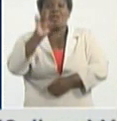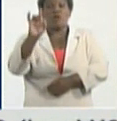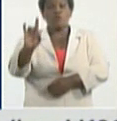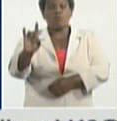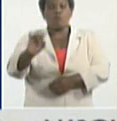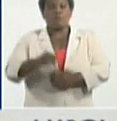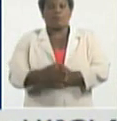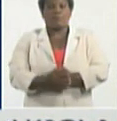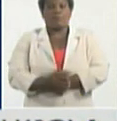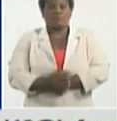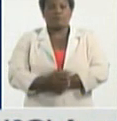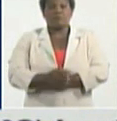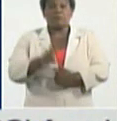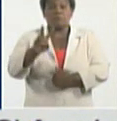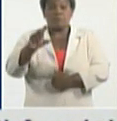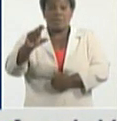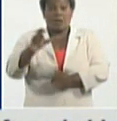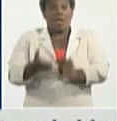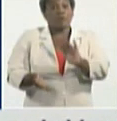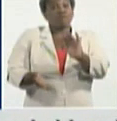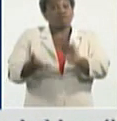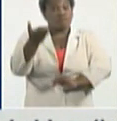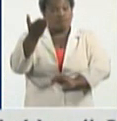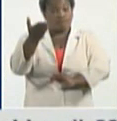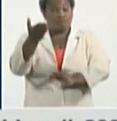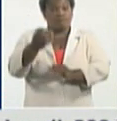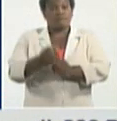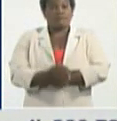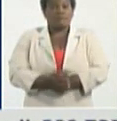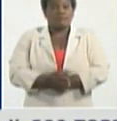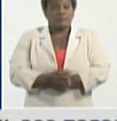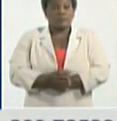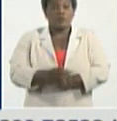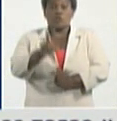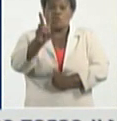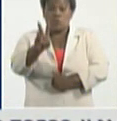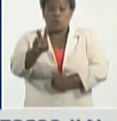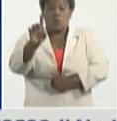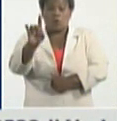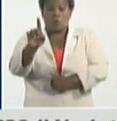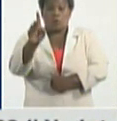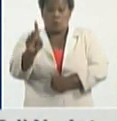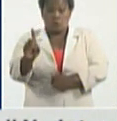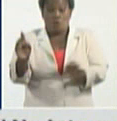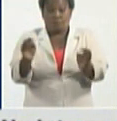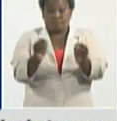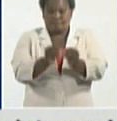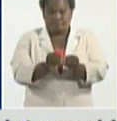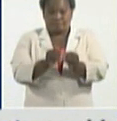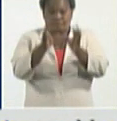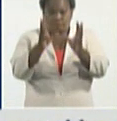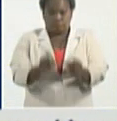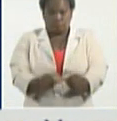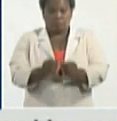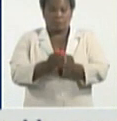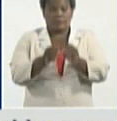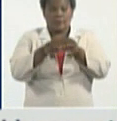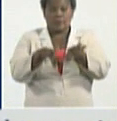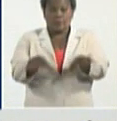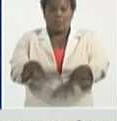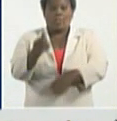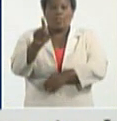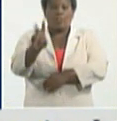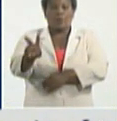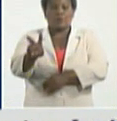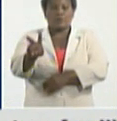Villaclara incrementa 4 más, 291 en total, dispersos en 12